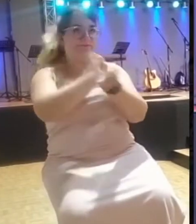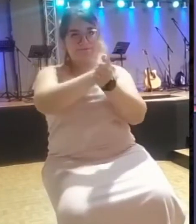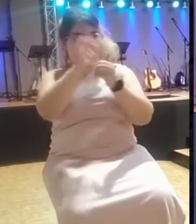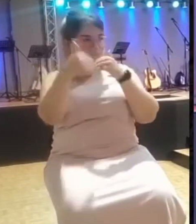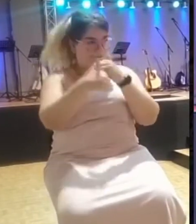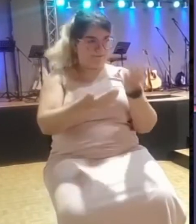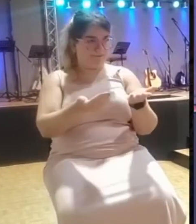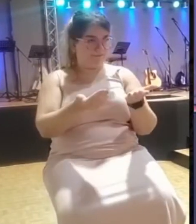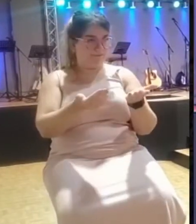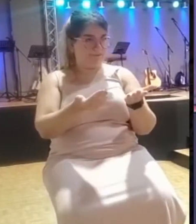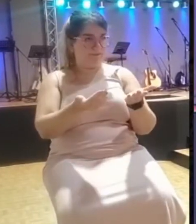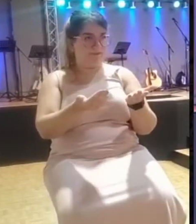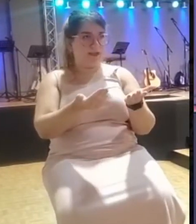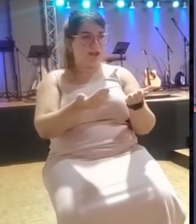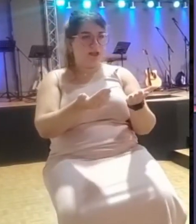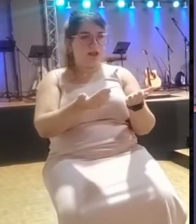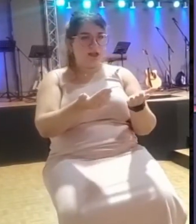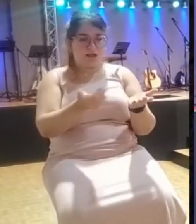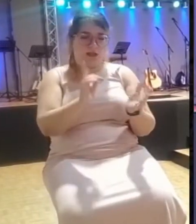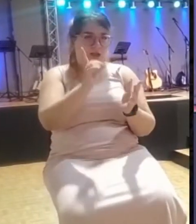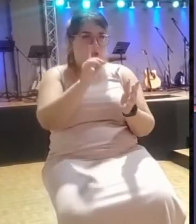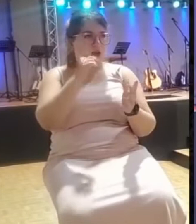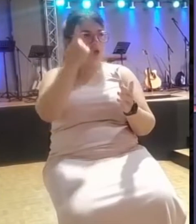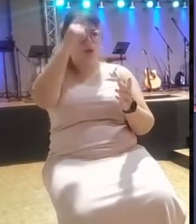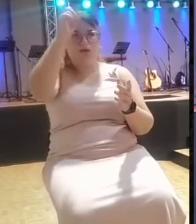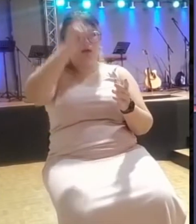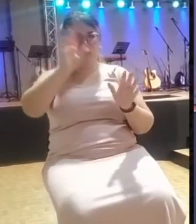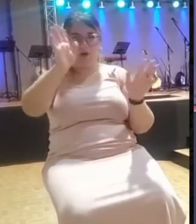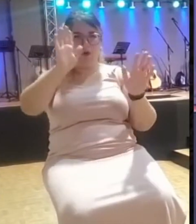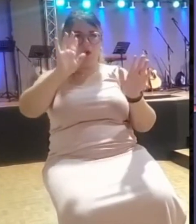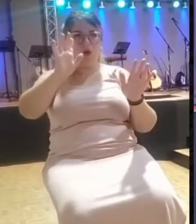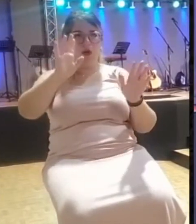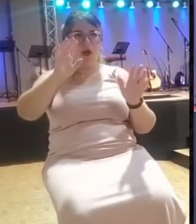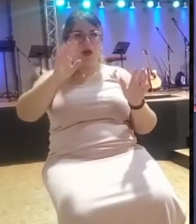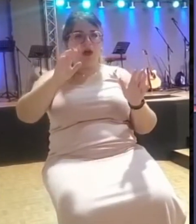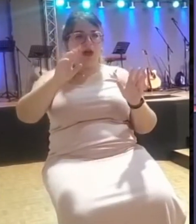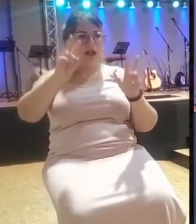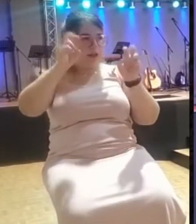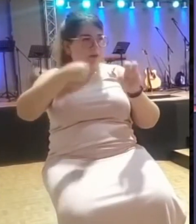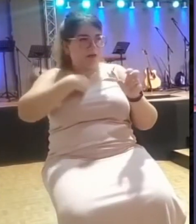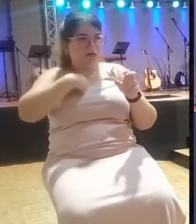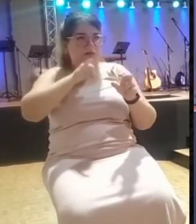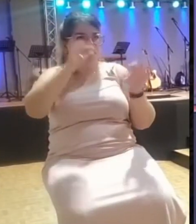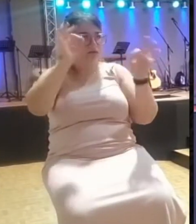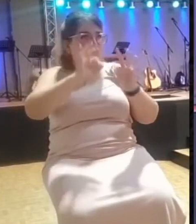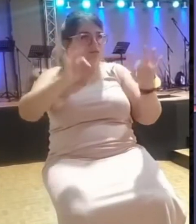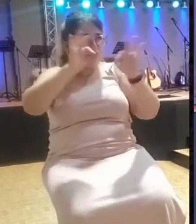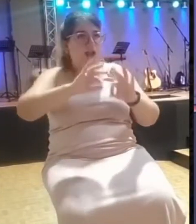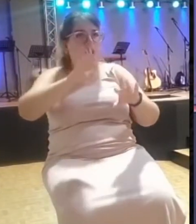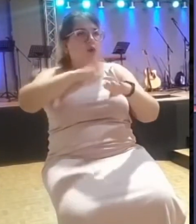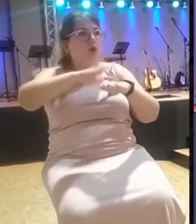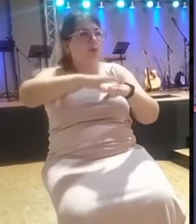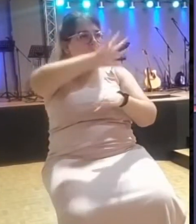Y entonces hay uno que dice, no, no, señor rey, que no, que no, ese es por ahí el asunto, que es que es Eliseo,